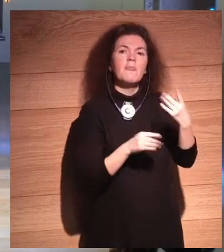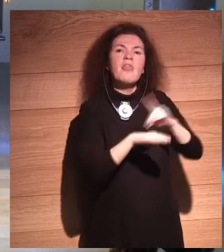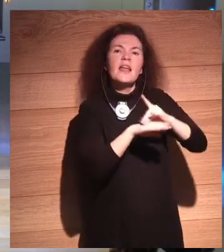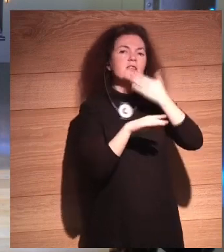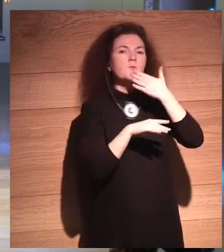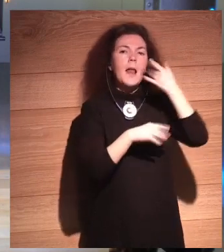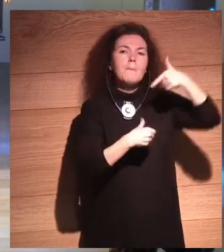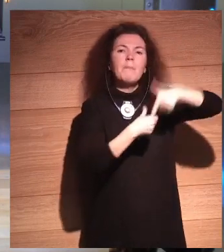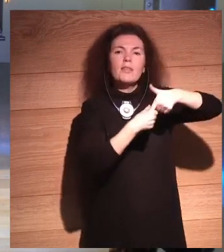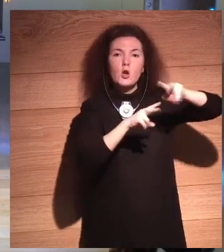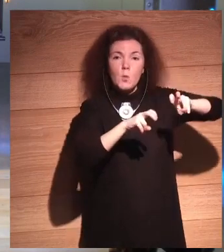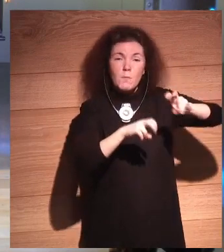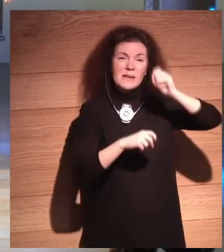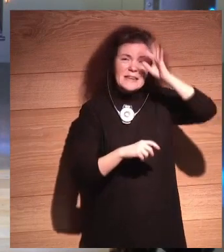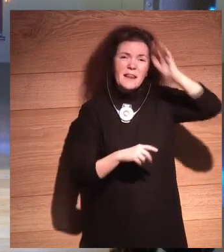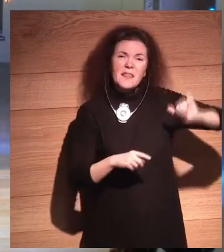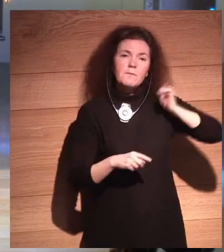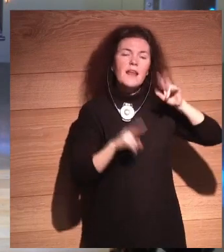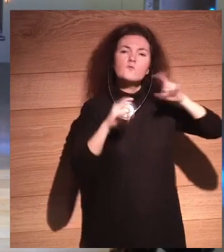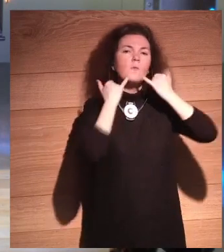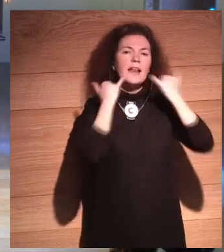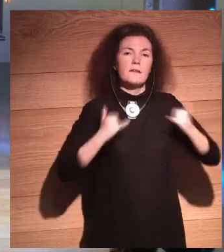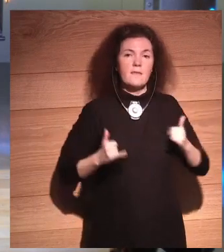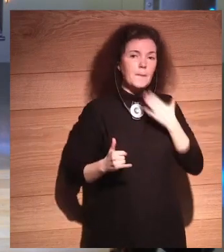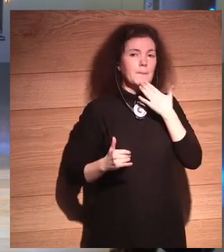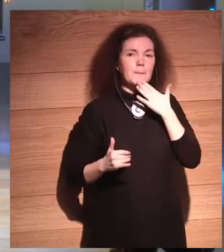la inteligencia artificial es la nueva electricidad.